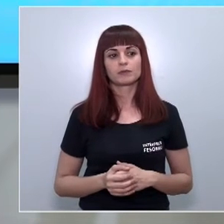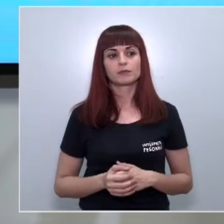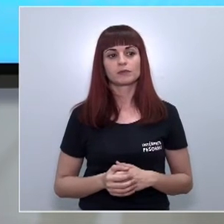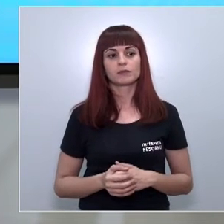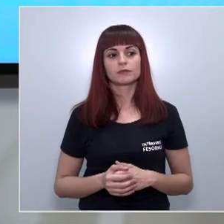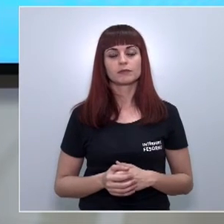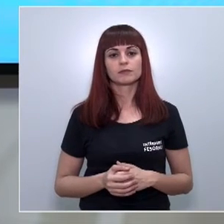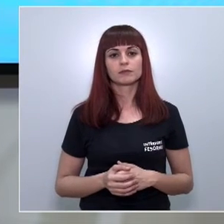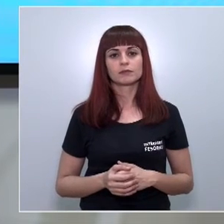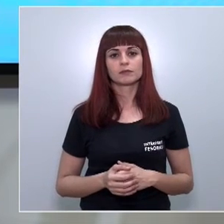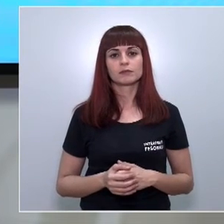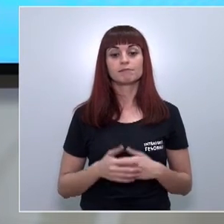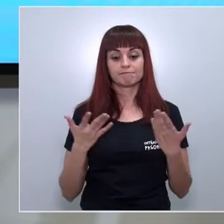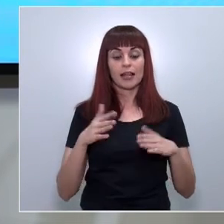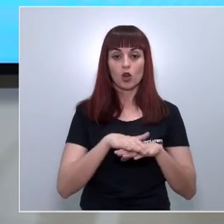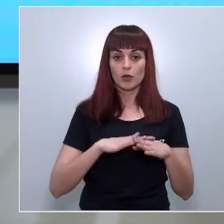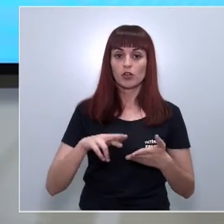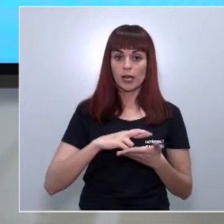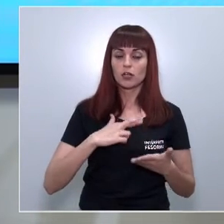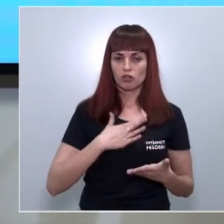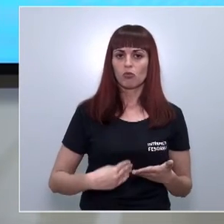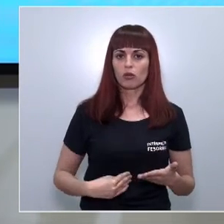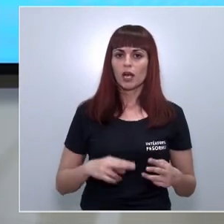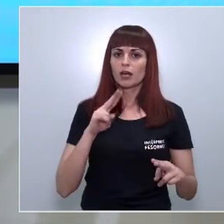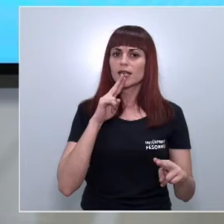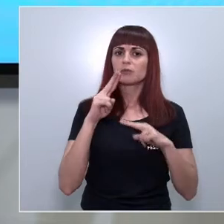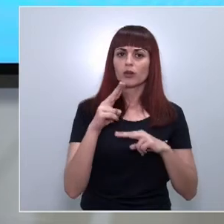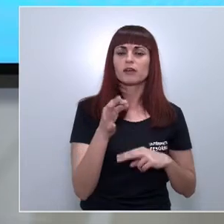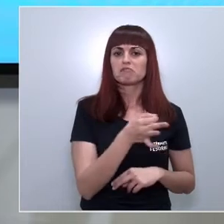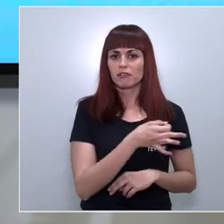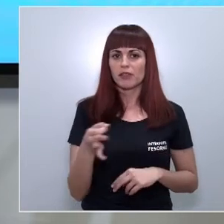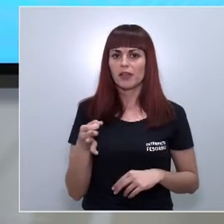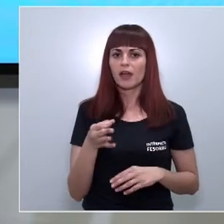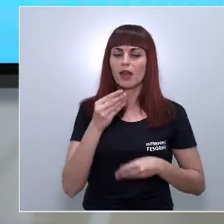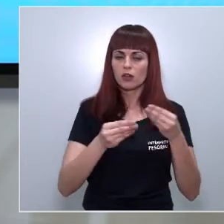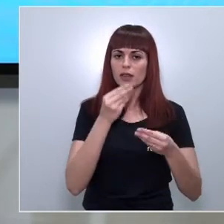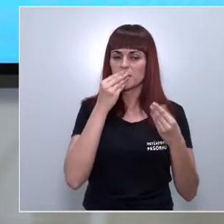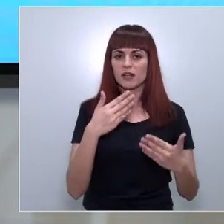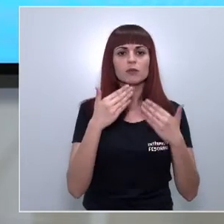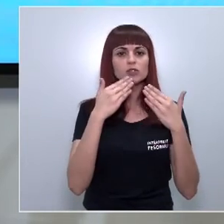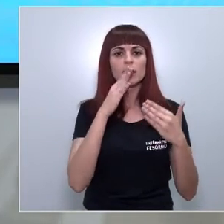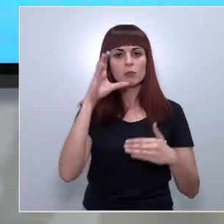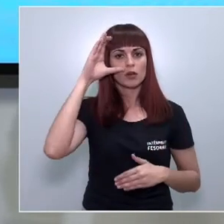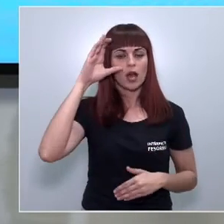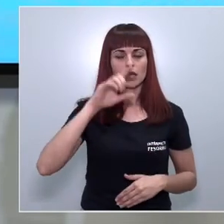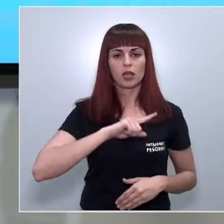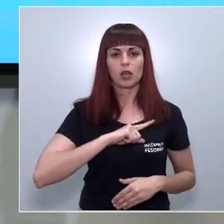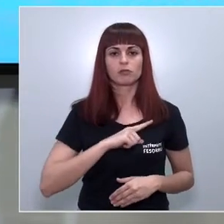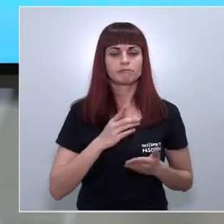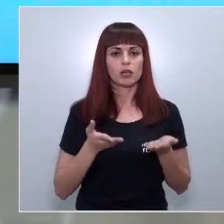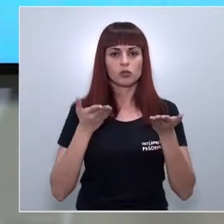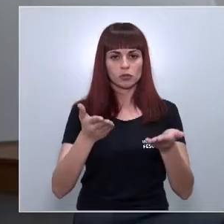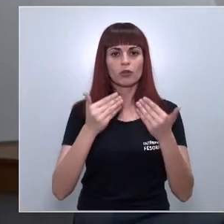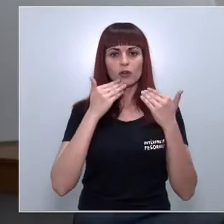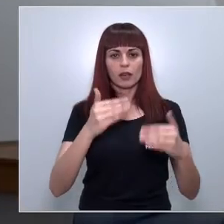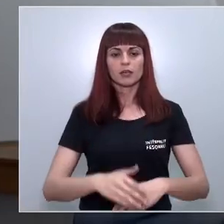protección del medio ambiente el gobierno de región de Murcia responde con eficiencia y con eficacia muchas gracias por su atención y su disposición